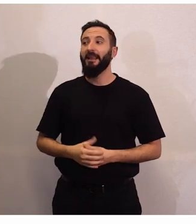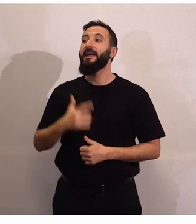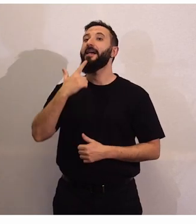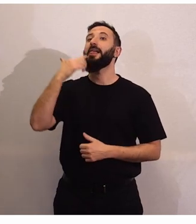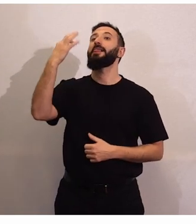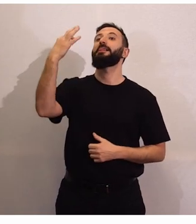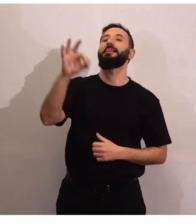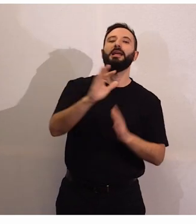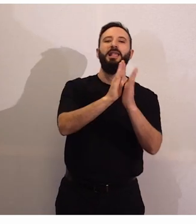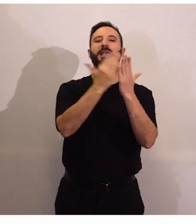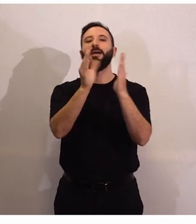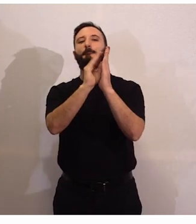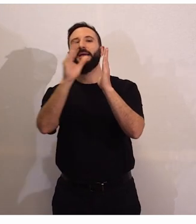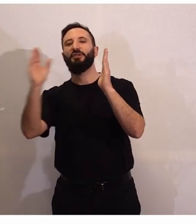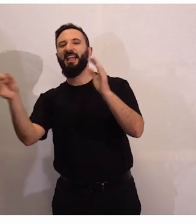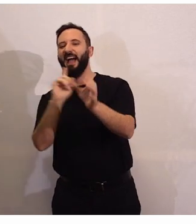Ah, biblioteca. Me he equivocado.